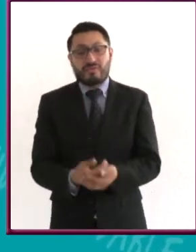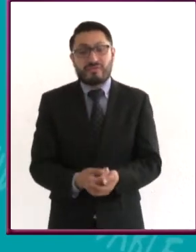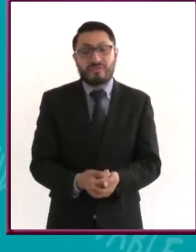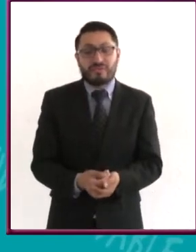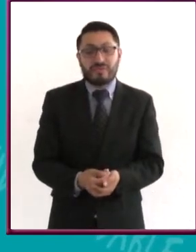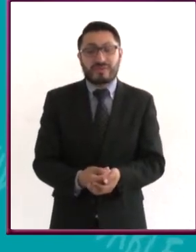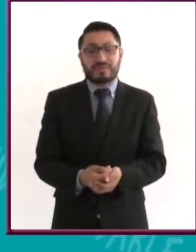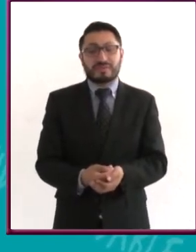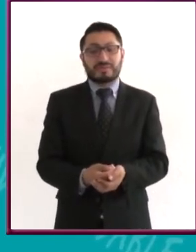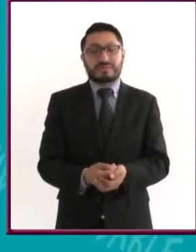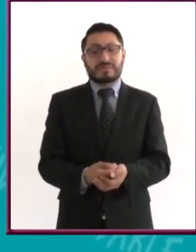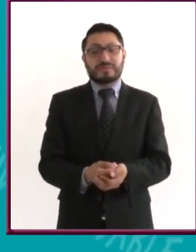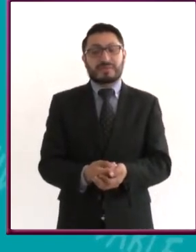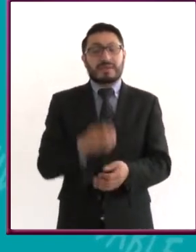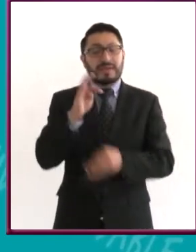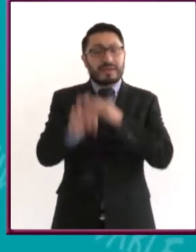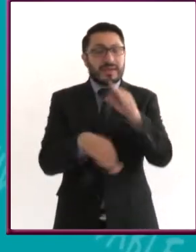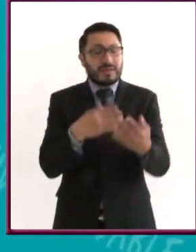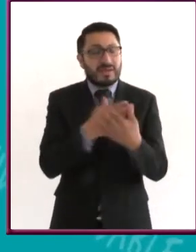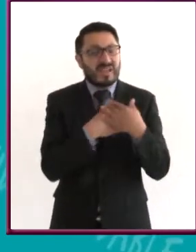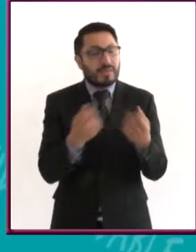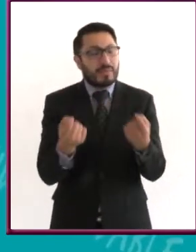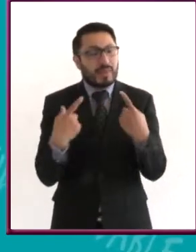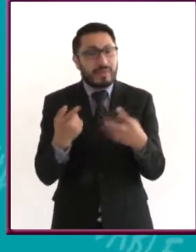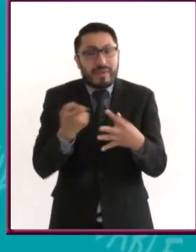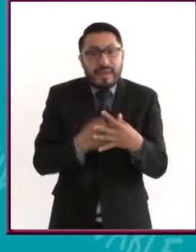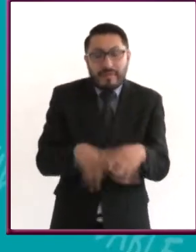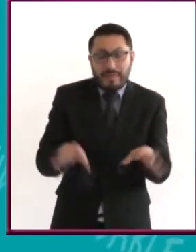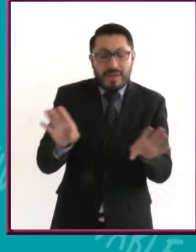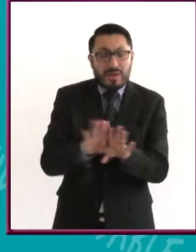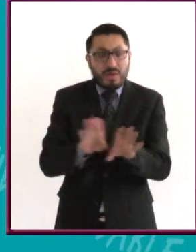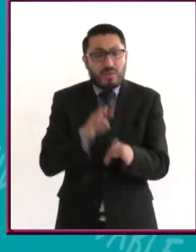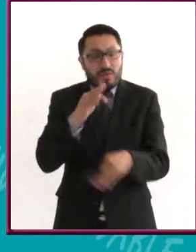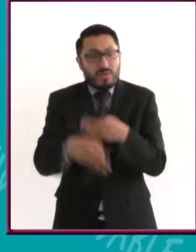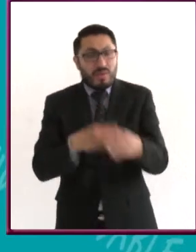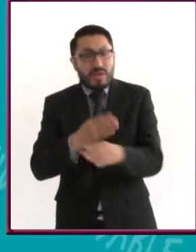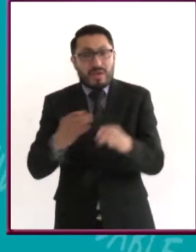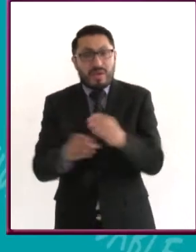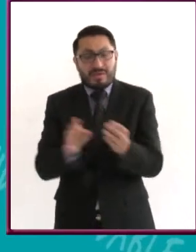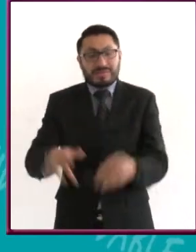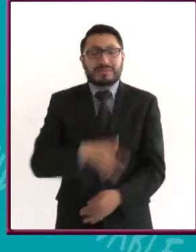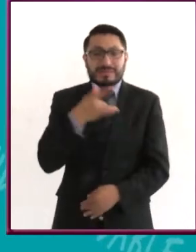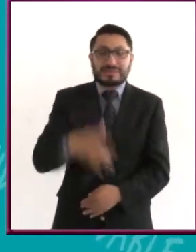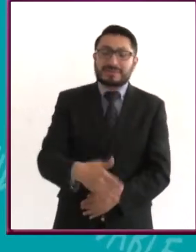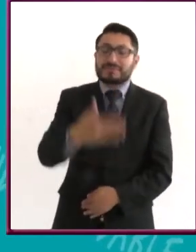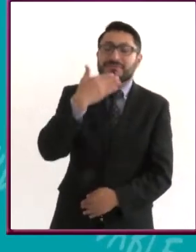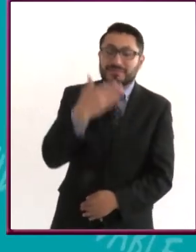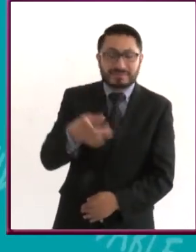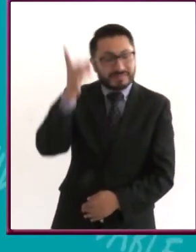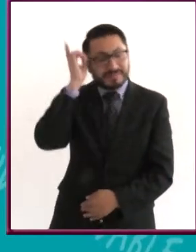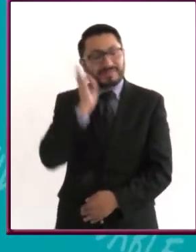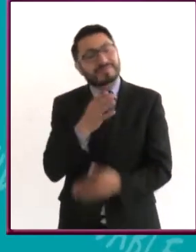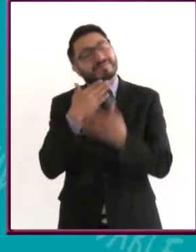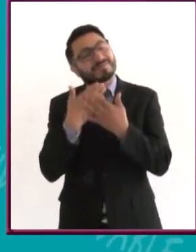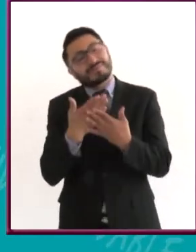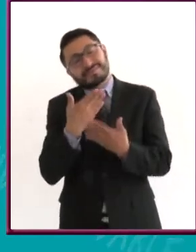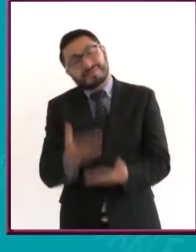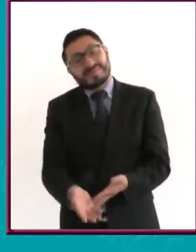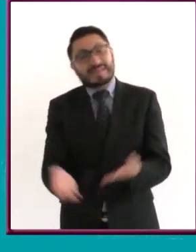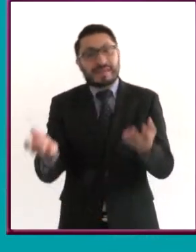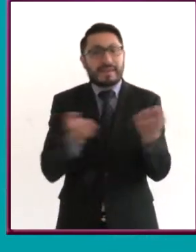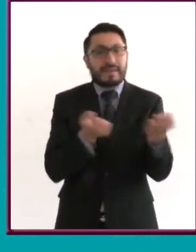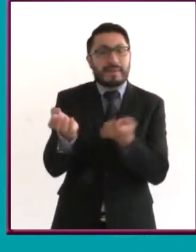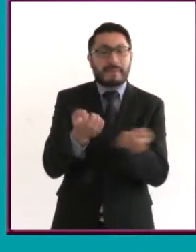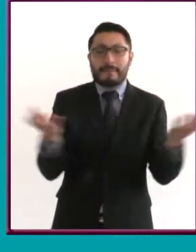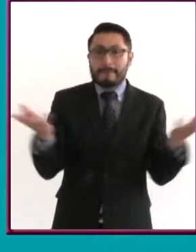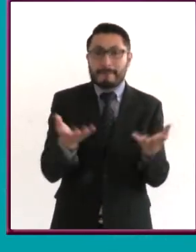El trato amoroso hacia uno mismo empieza por hacer todo aquello que nos hace sentir bien, dormir adecuadamente, hacer